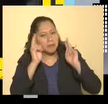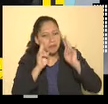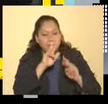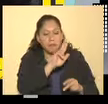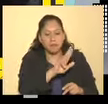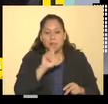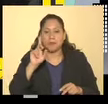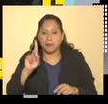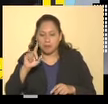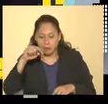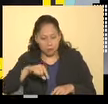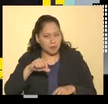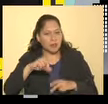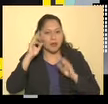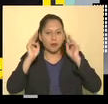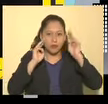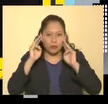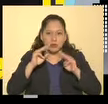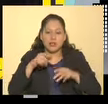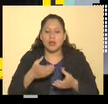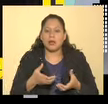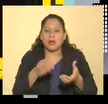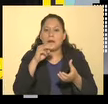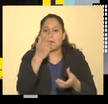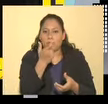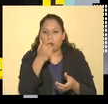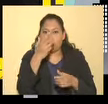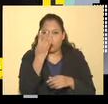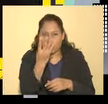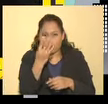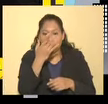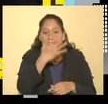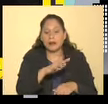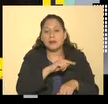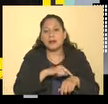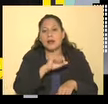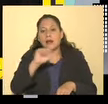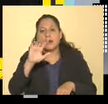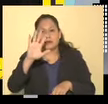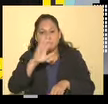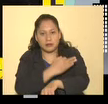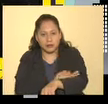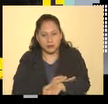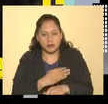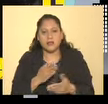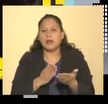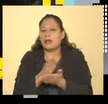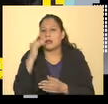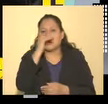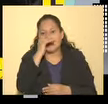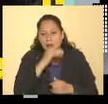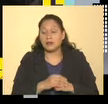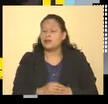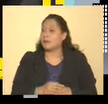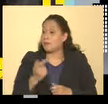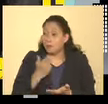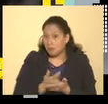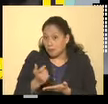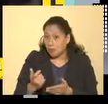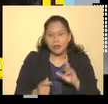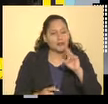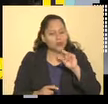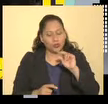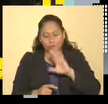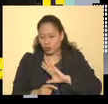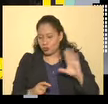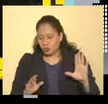martes a domingo en este museo. Ubicado en Moneda 4, de 10 a 5 de la tarde, entrada libre. ¿Ah, no se paga? No,